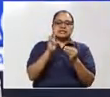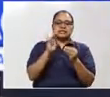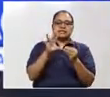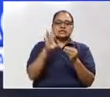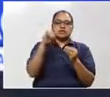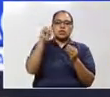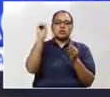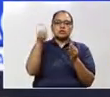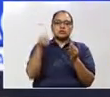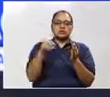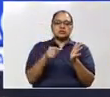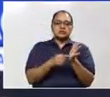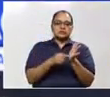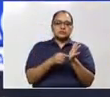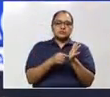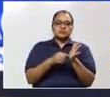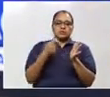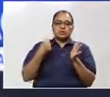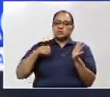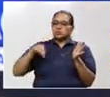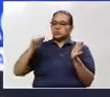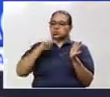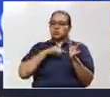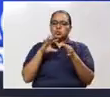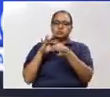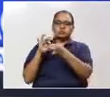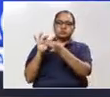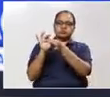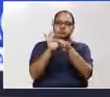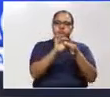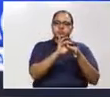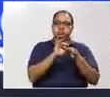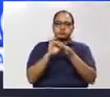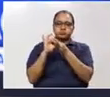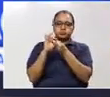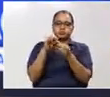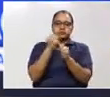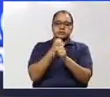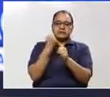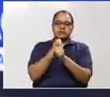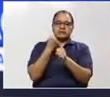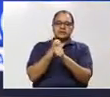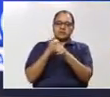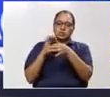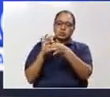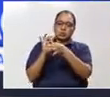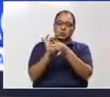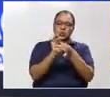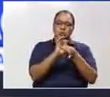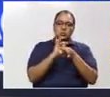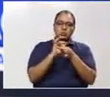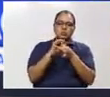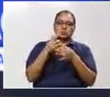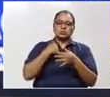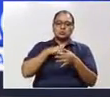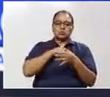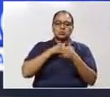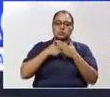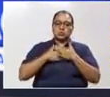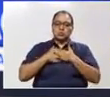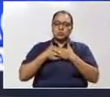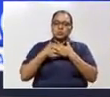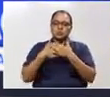Estamos juntos, estamos trabajando juntos, queremos trabajar juntos, cuenten con nosotros